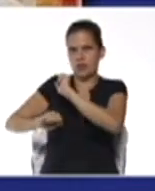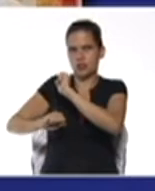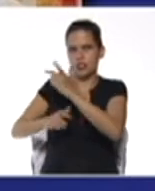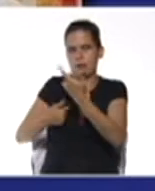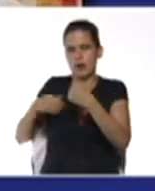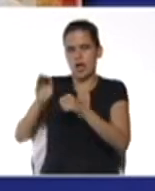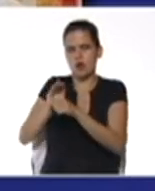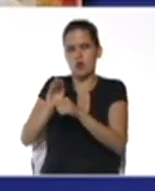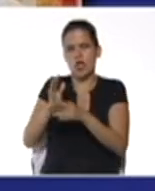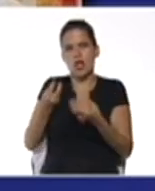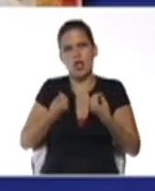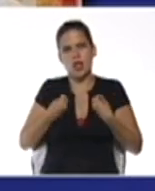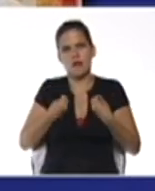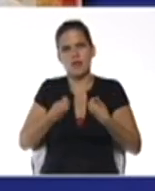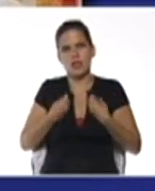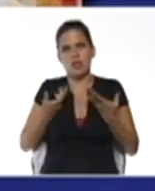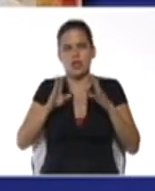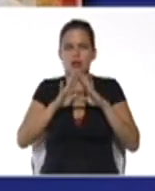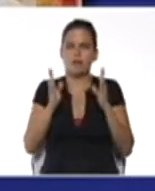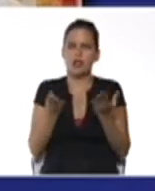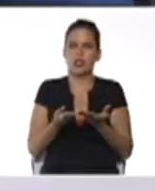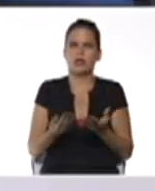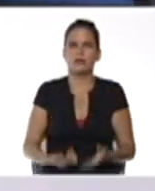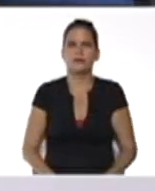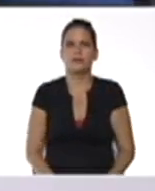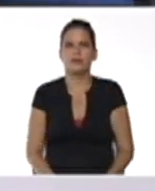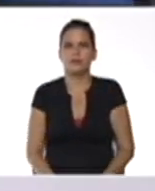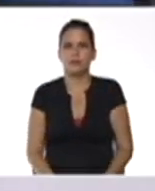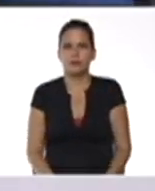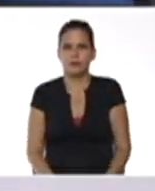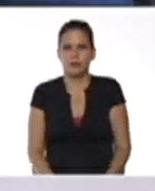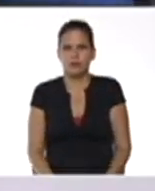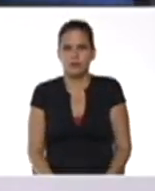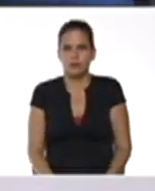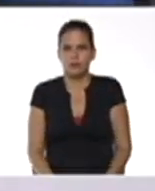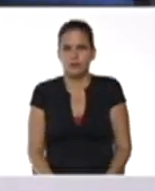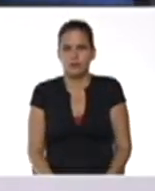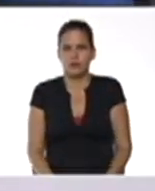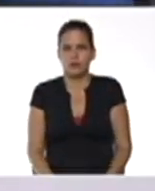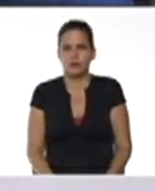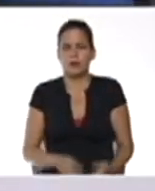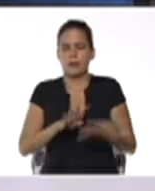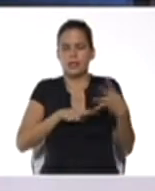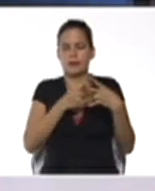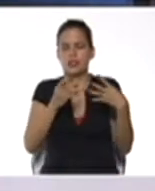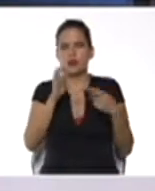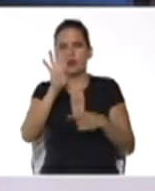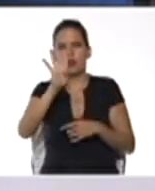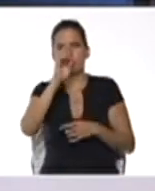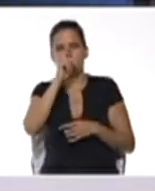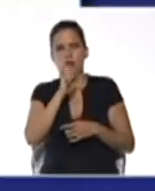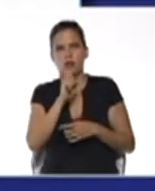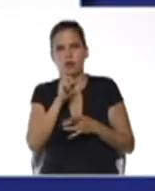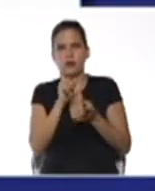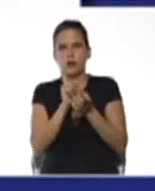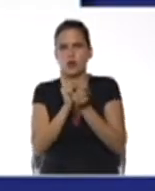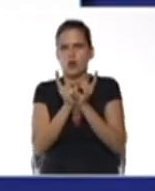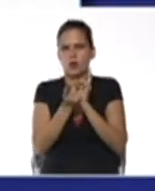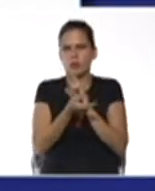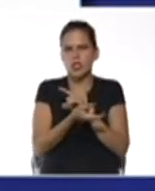para preservar la vida en el planeta. Matemática de cuarto año, conversión